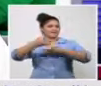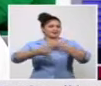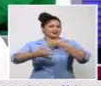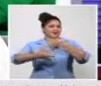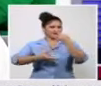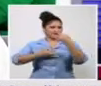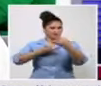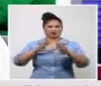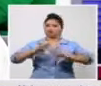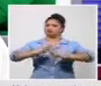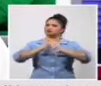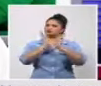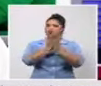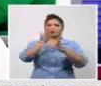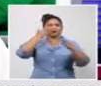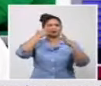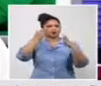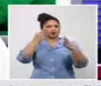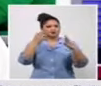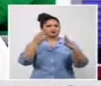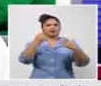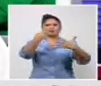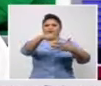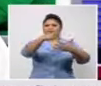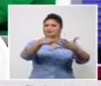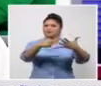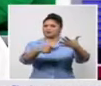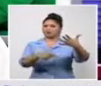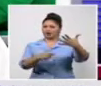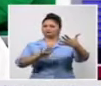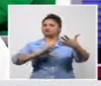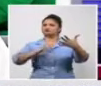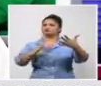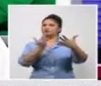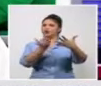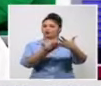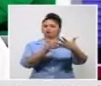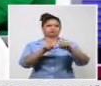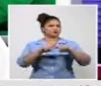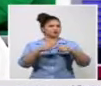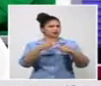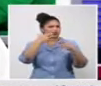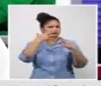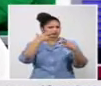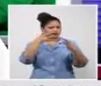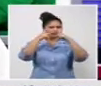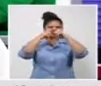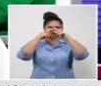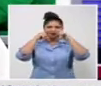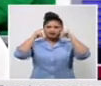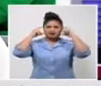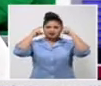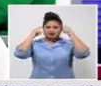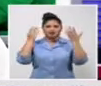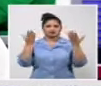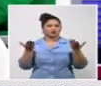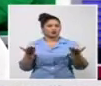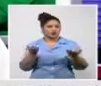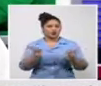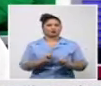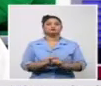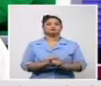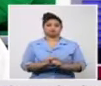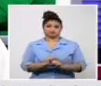que es el que se utiliza en los laboratorios y se sopla una vela y se ve que la vela no